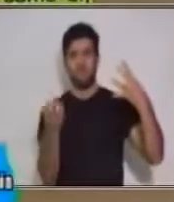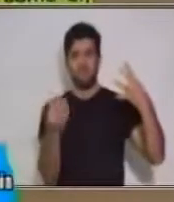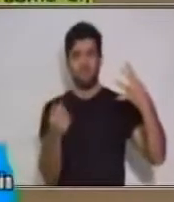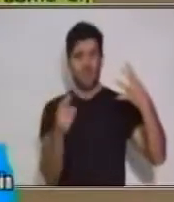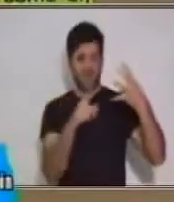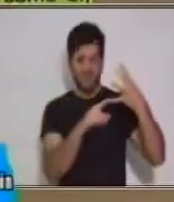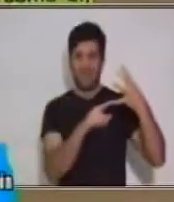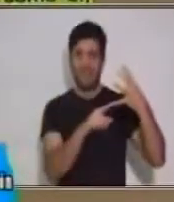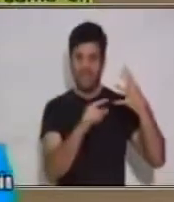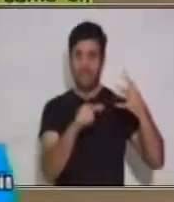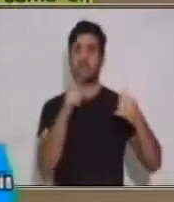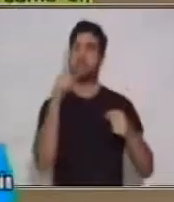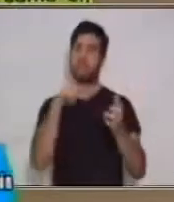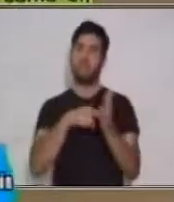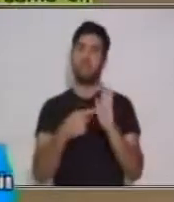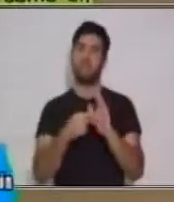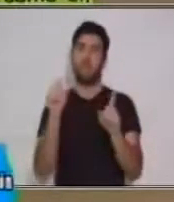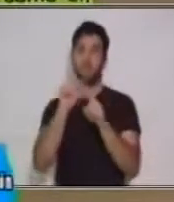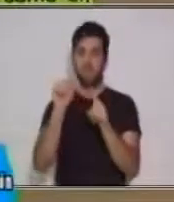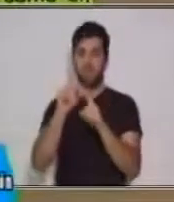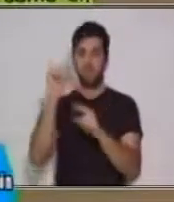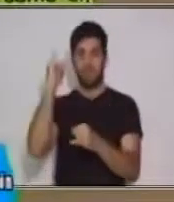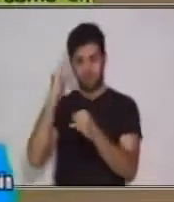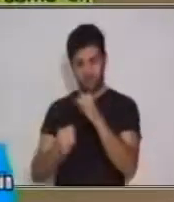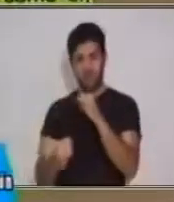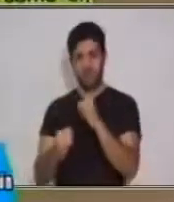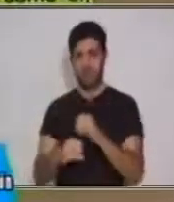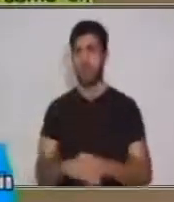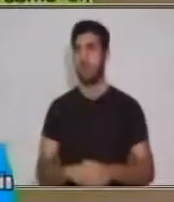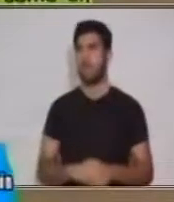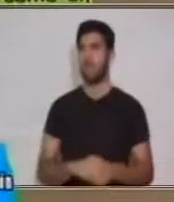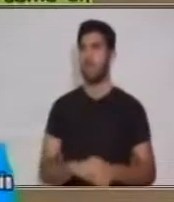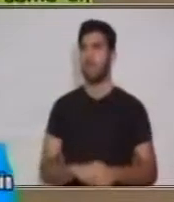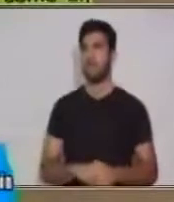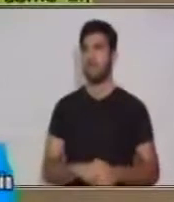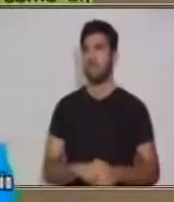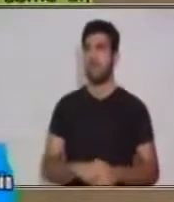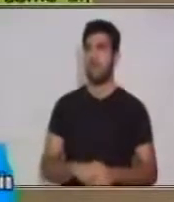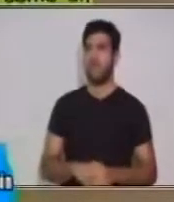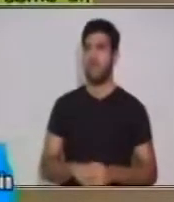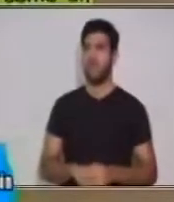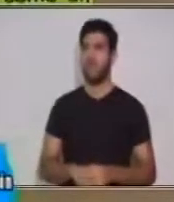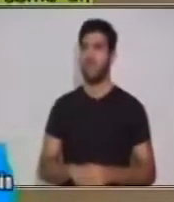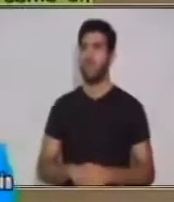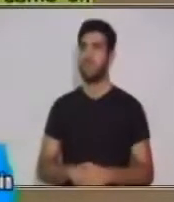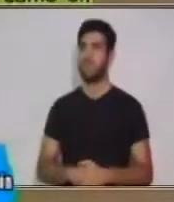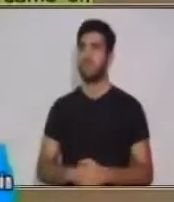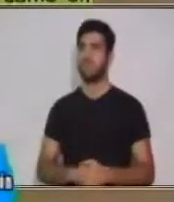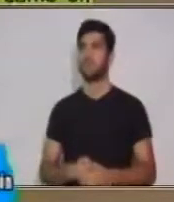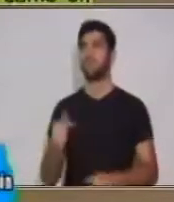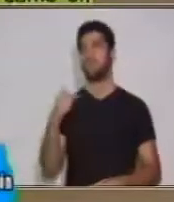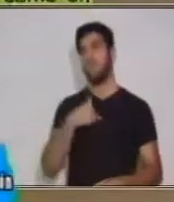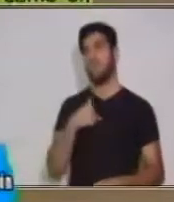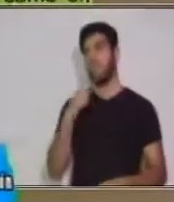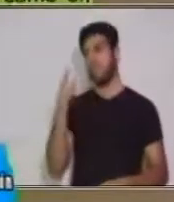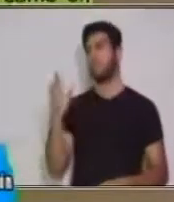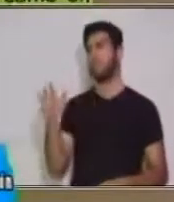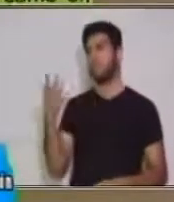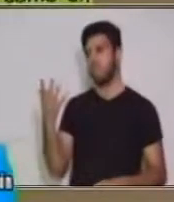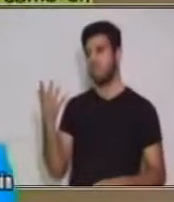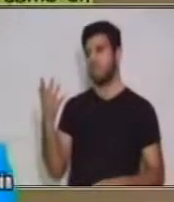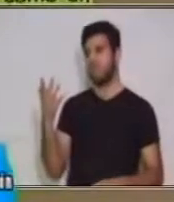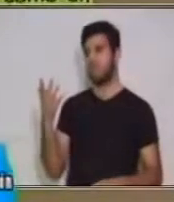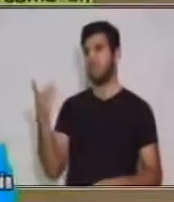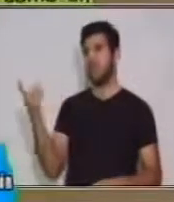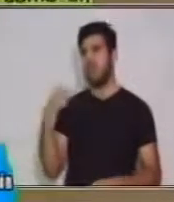Y en este, eh, coloqué una de estas, una de